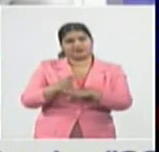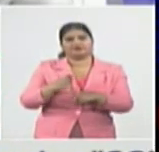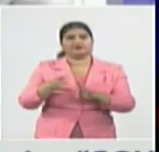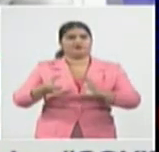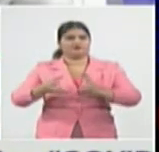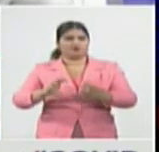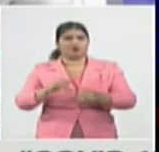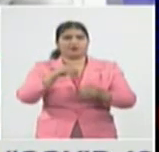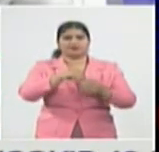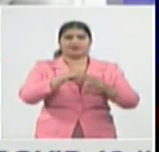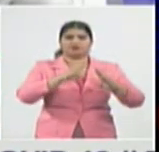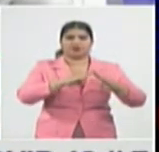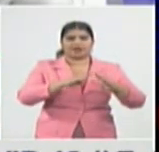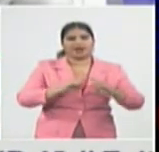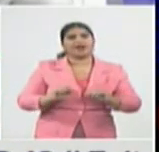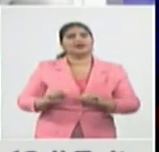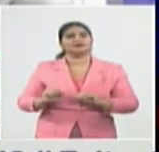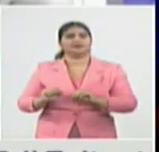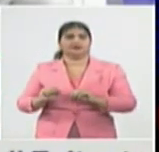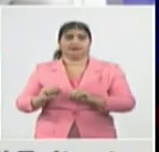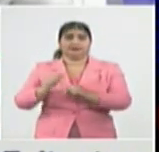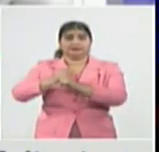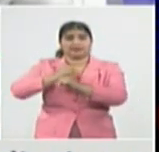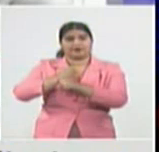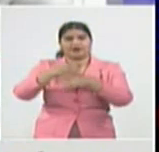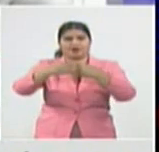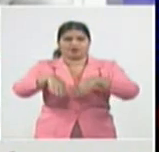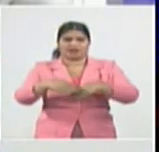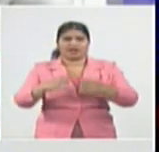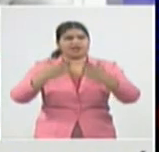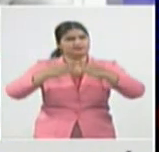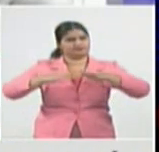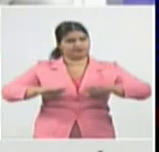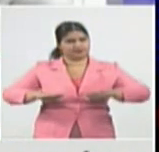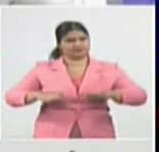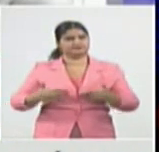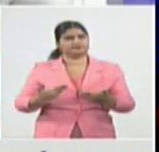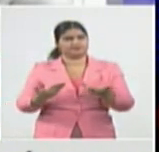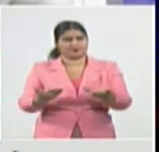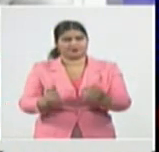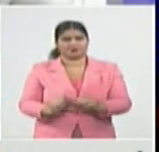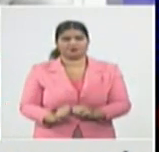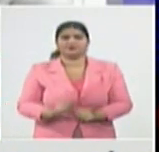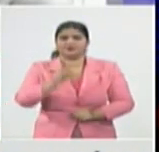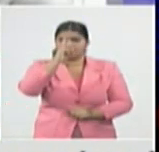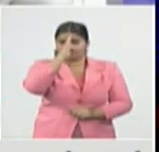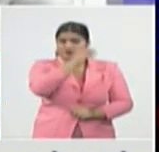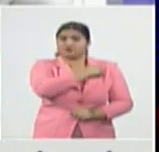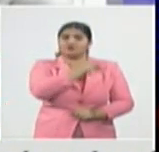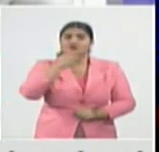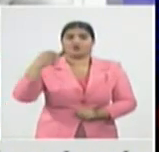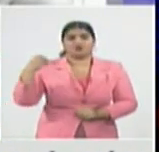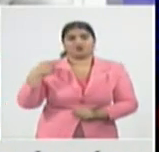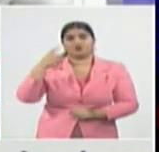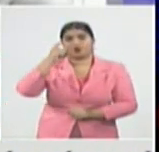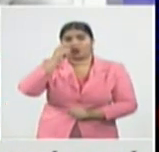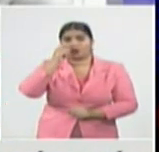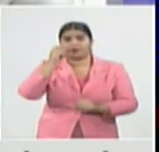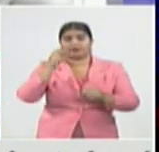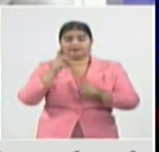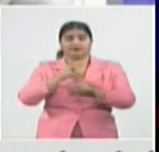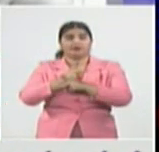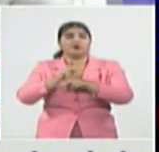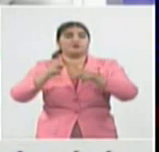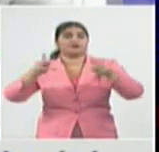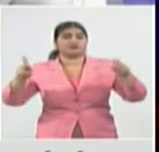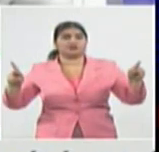conversamos con el doctor José Antonio Rodríguez Vázquez quien es especialista en psicología de la salud ofrecemos un resumen de